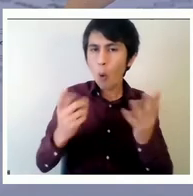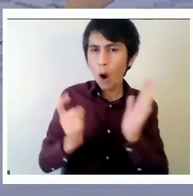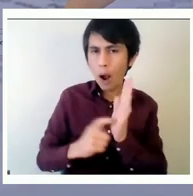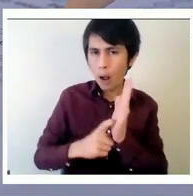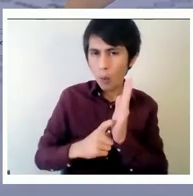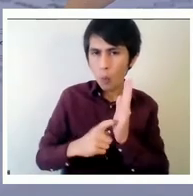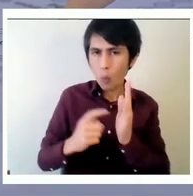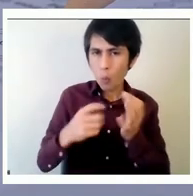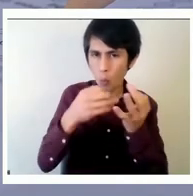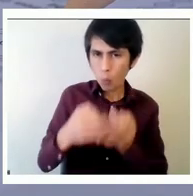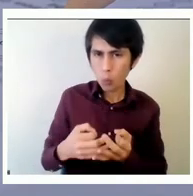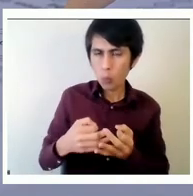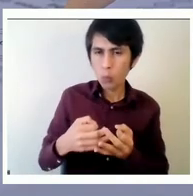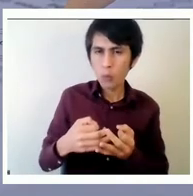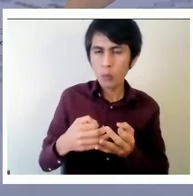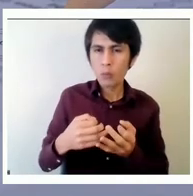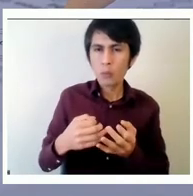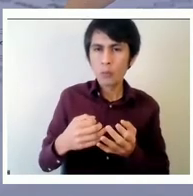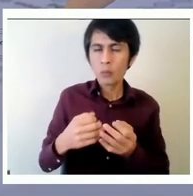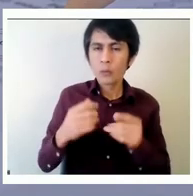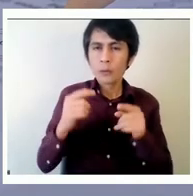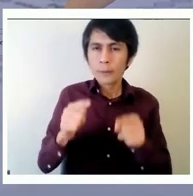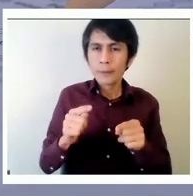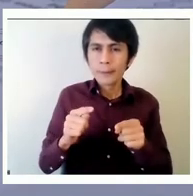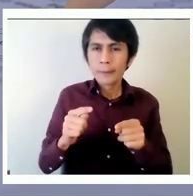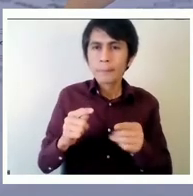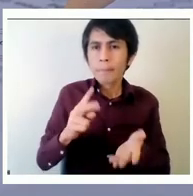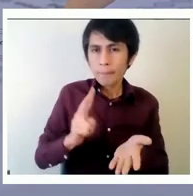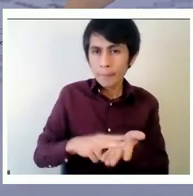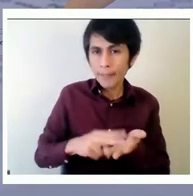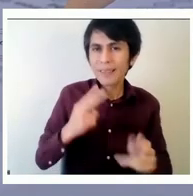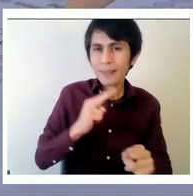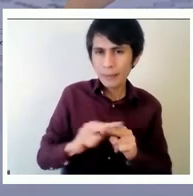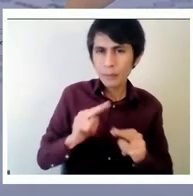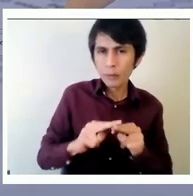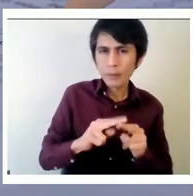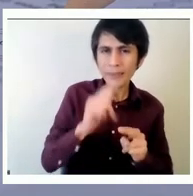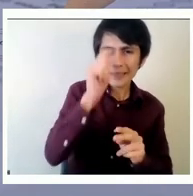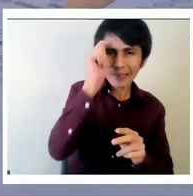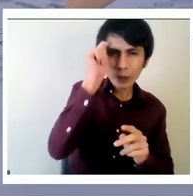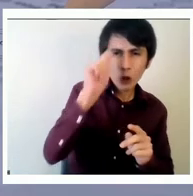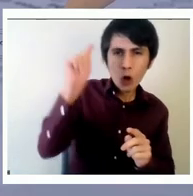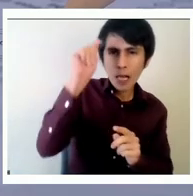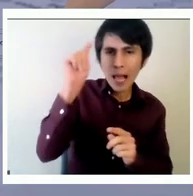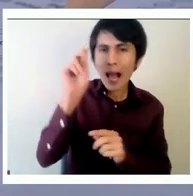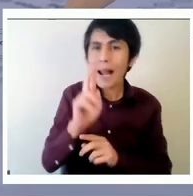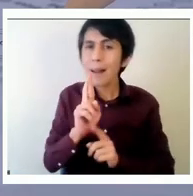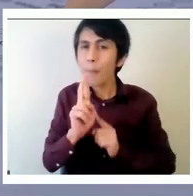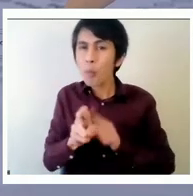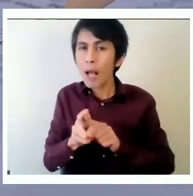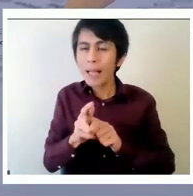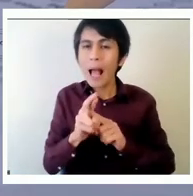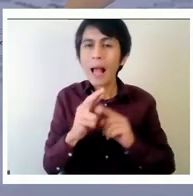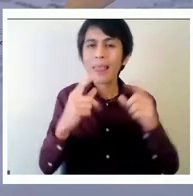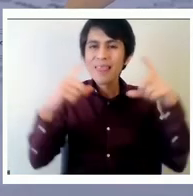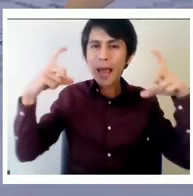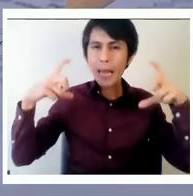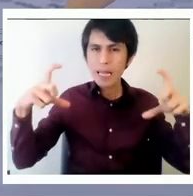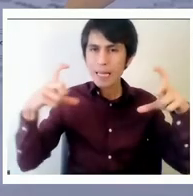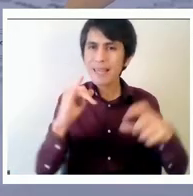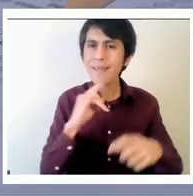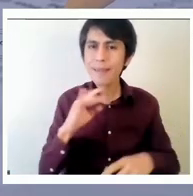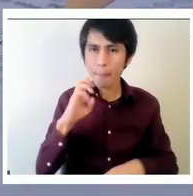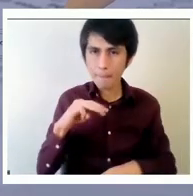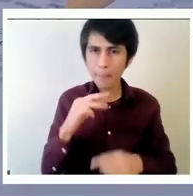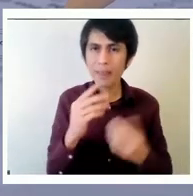claro estamos usando teoría de respuesta al ítem que entrega algo mucho más preciso pero igual después lo deformamos